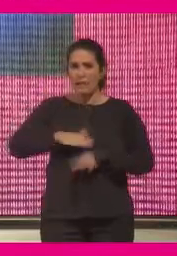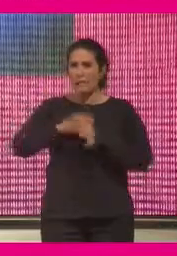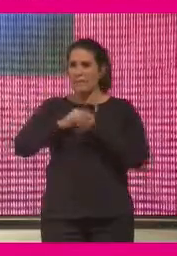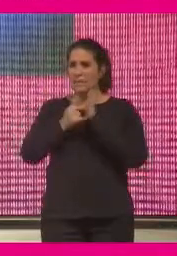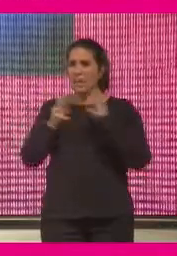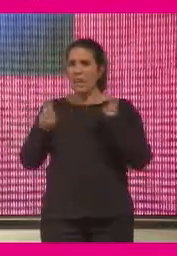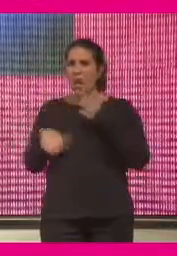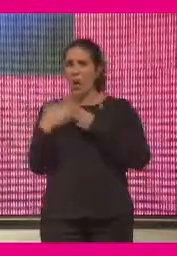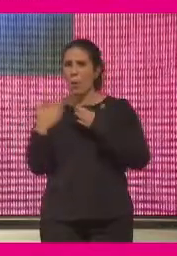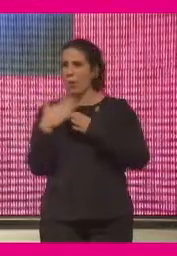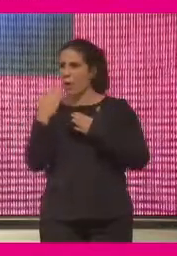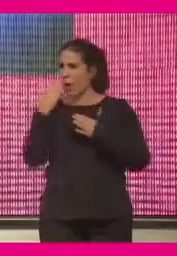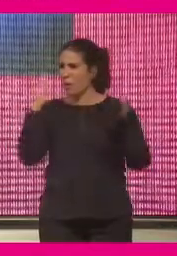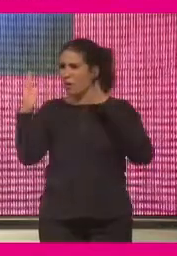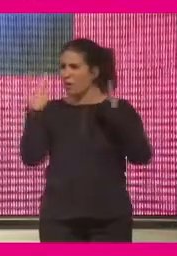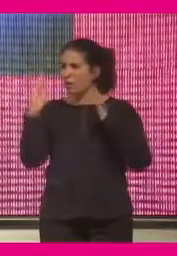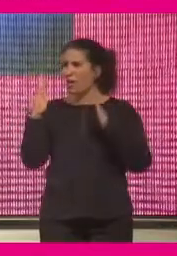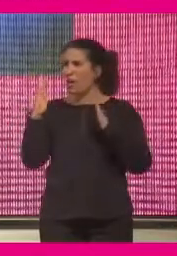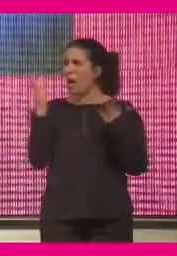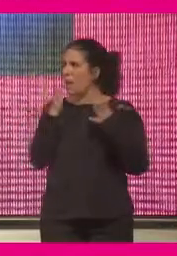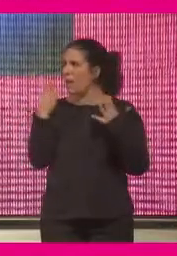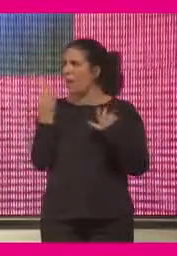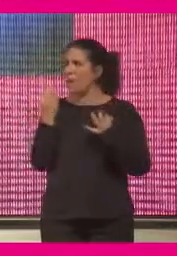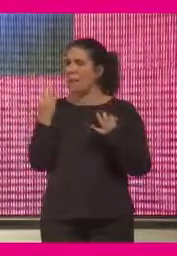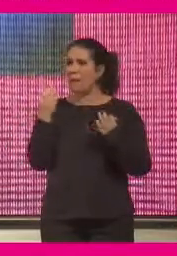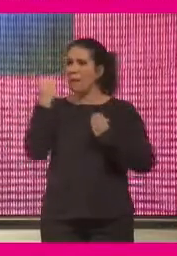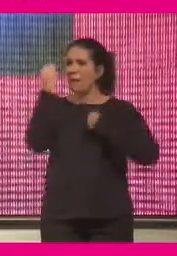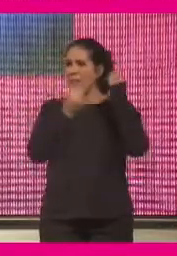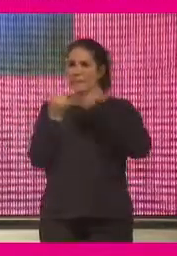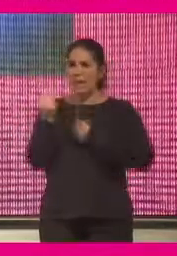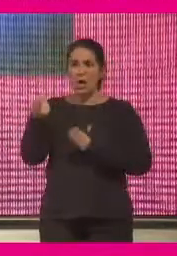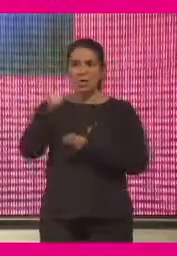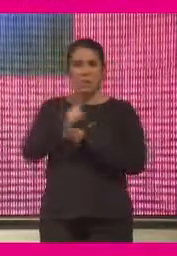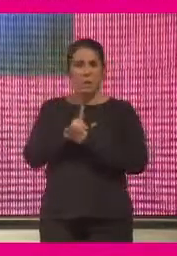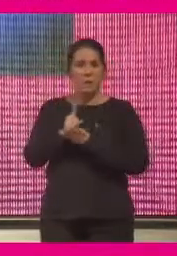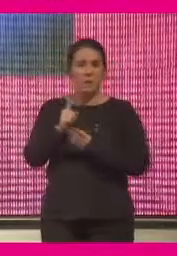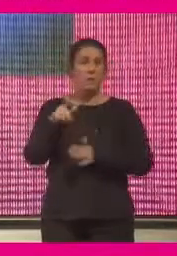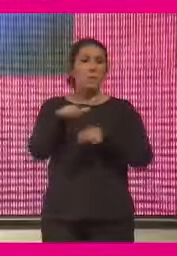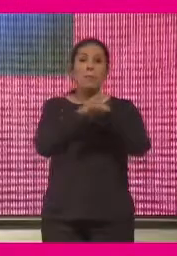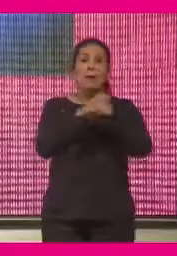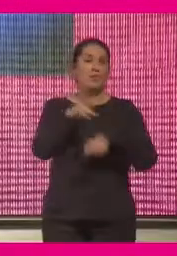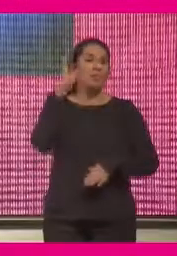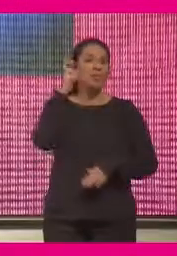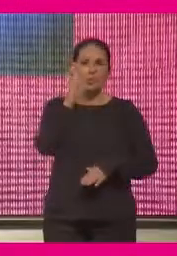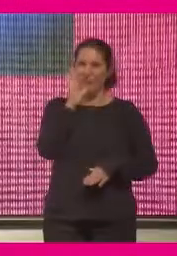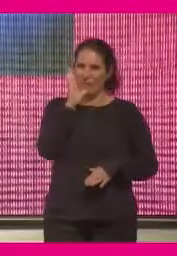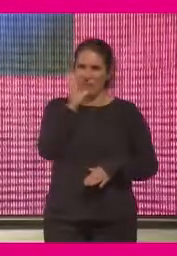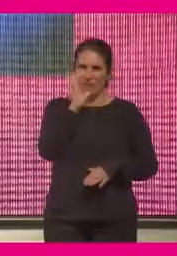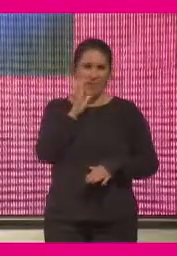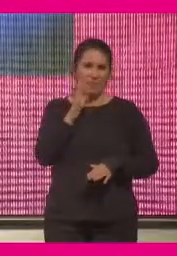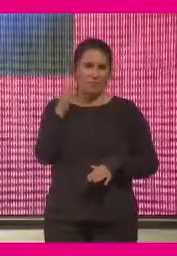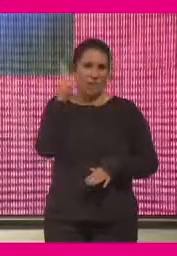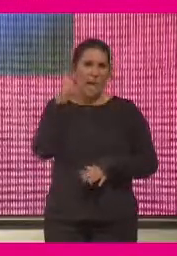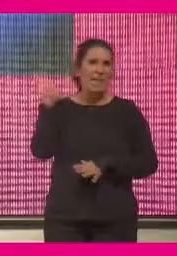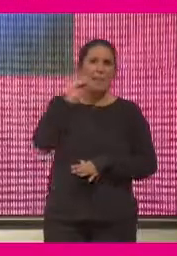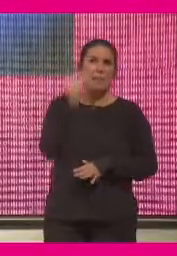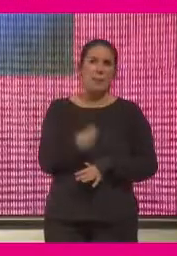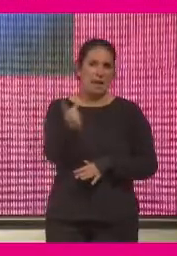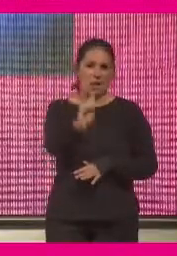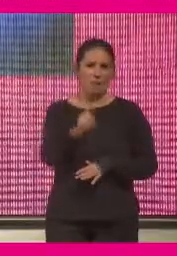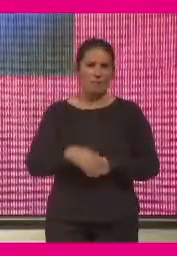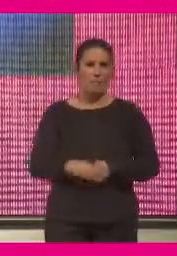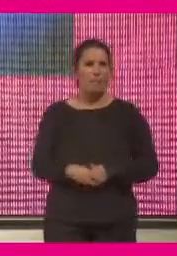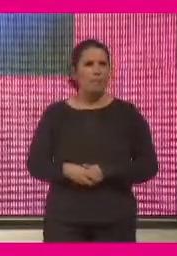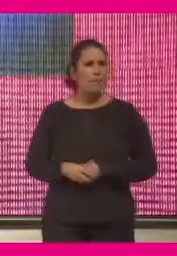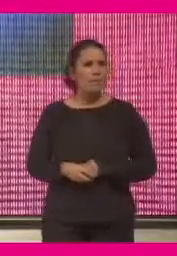justamente en este tiempo de ahora donde tenemos de repensar la economía, tenemos de repensar lo digital. Como decías, Cristina, esta pandemia